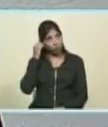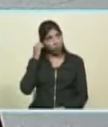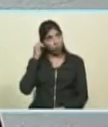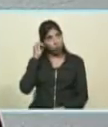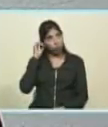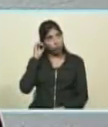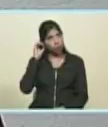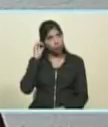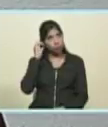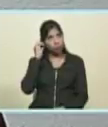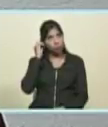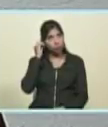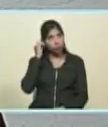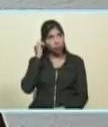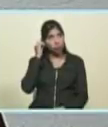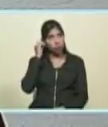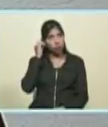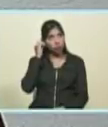misión